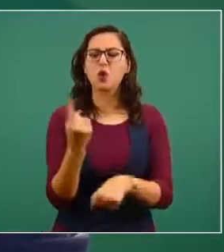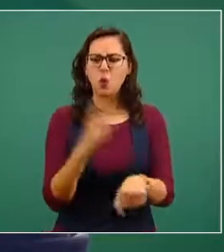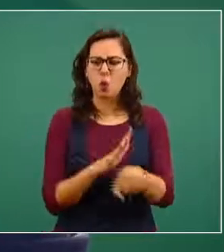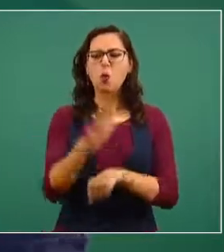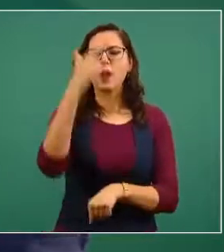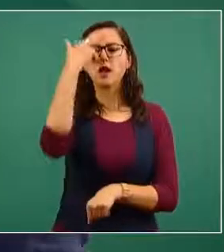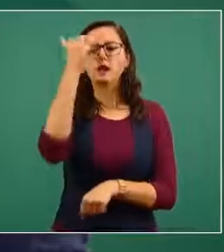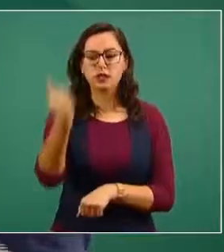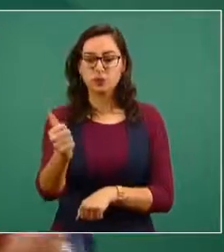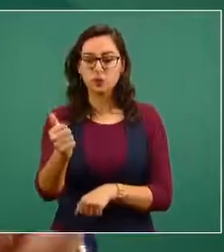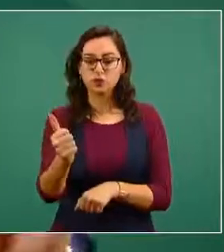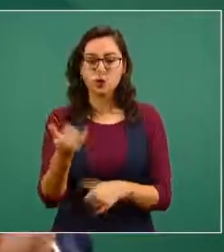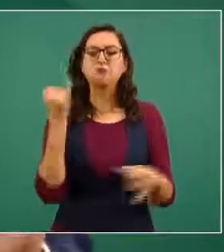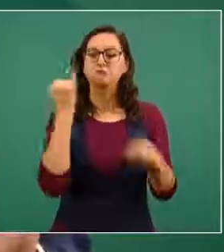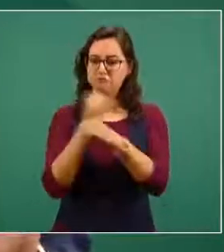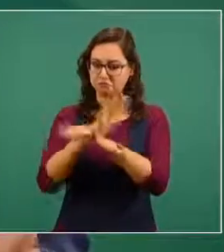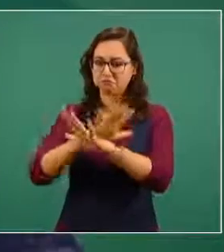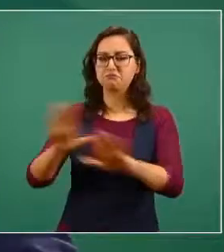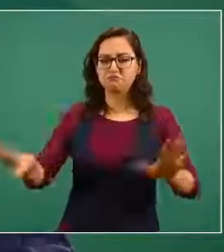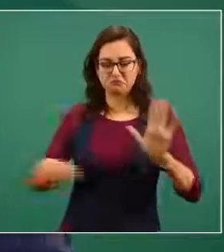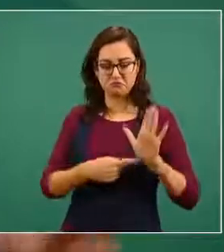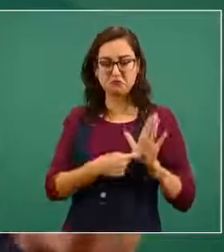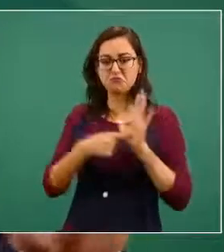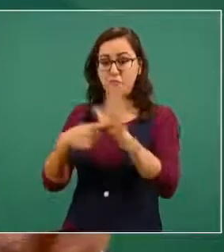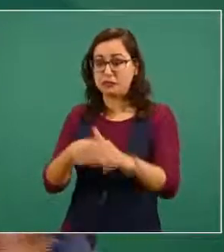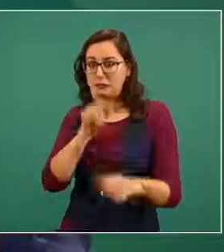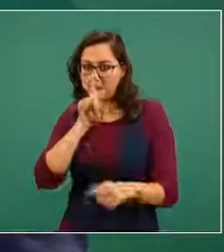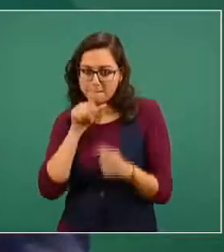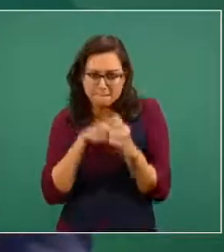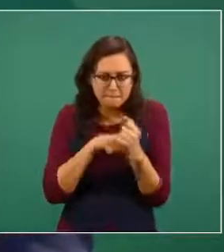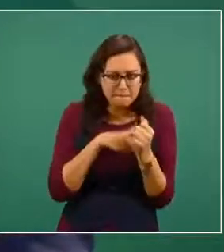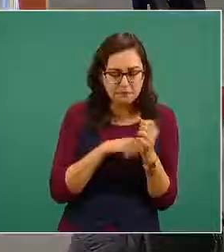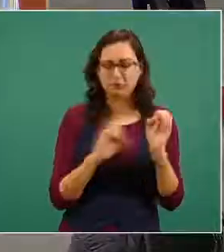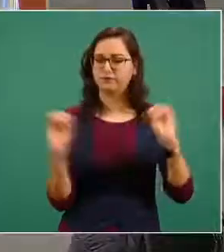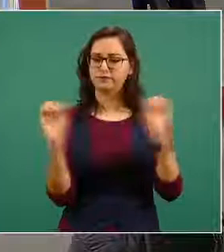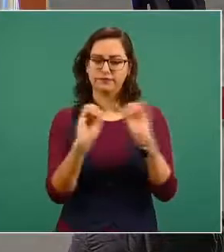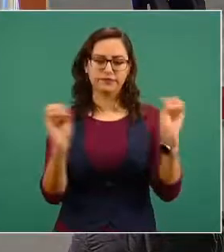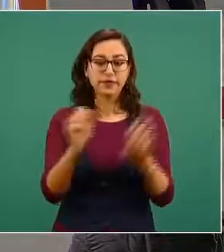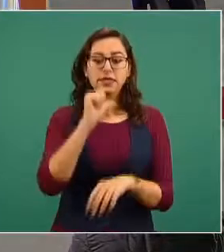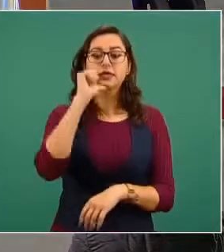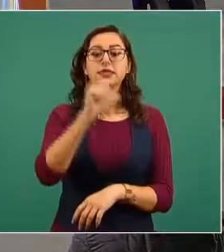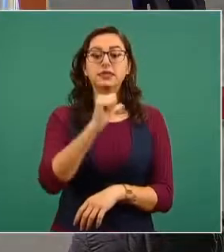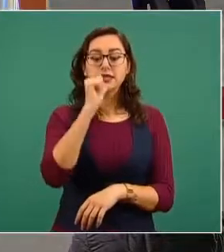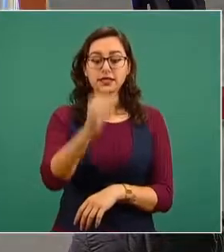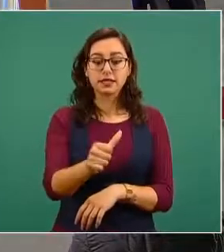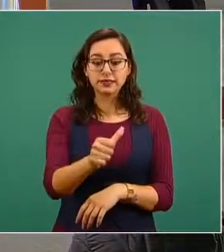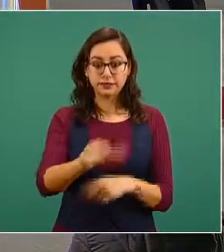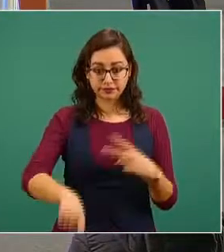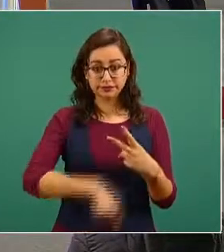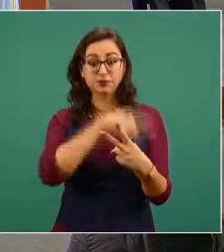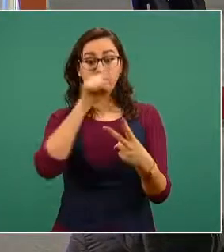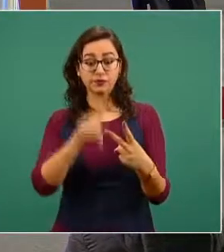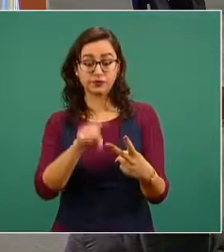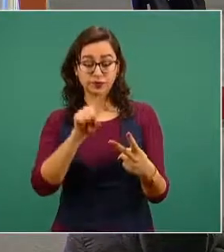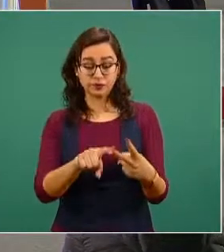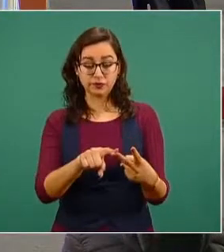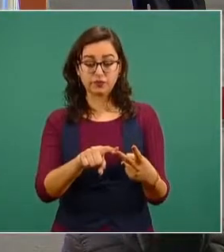que se tenga toda la información, no ocultar absolutamente nada. Y también para